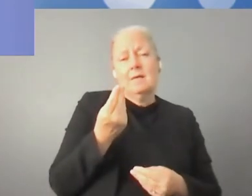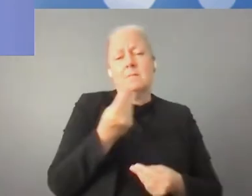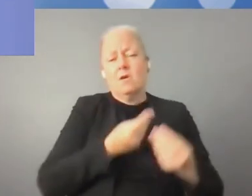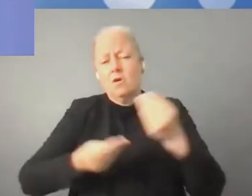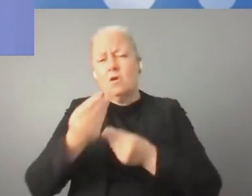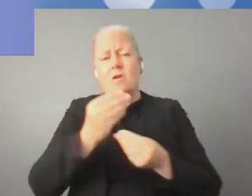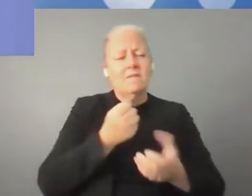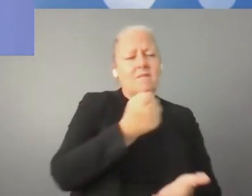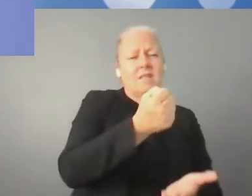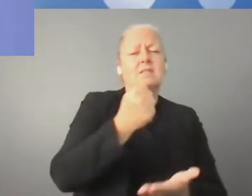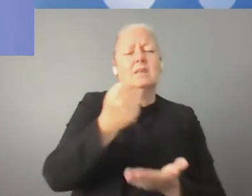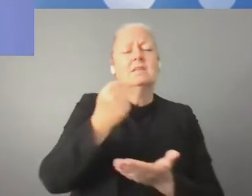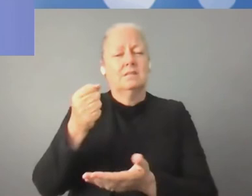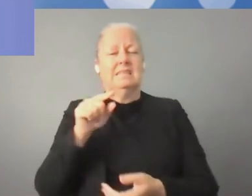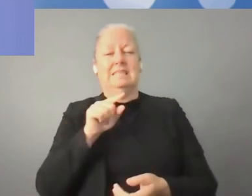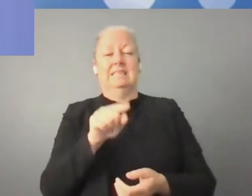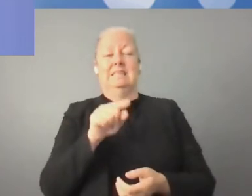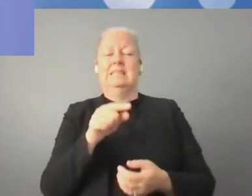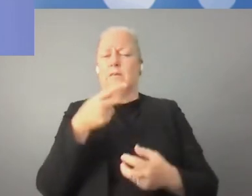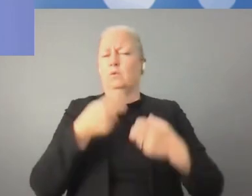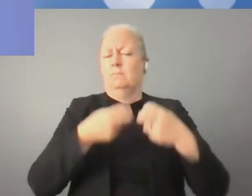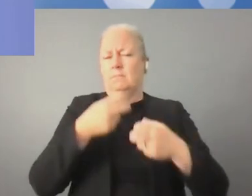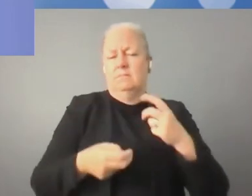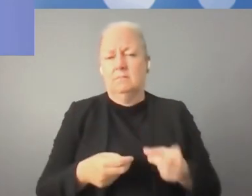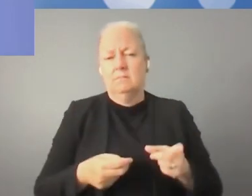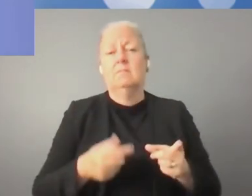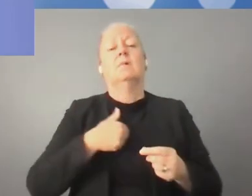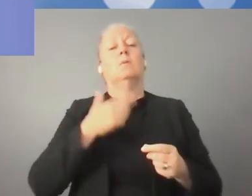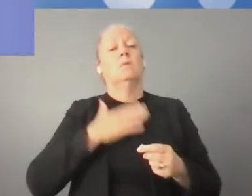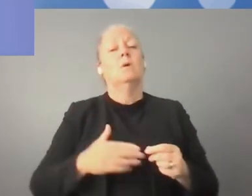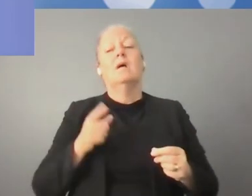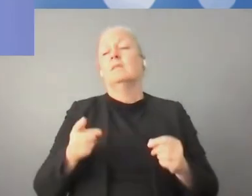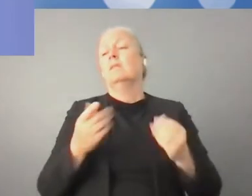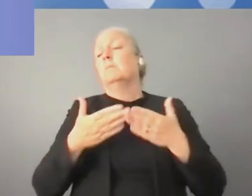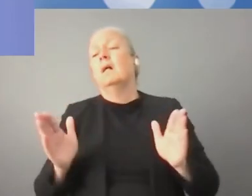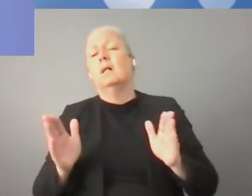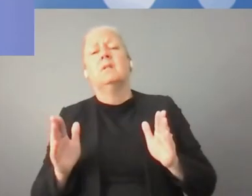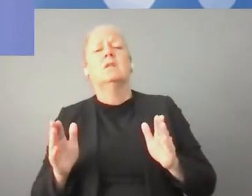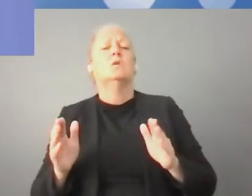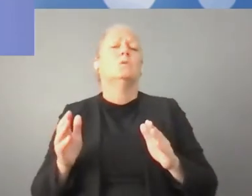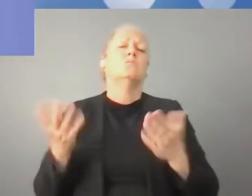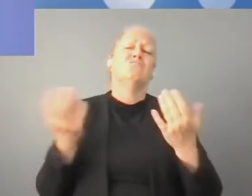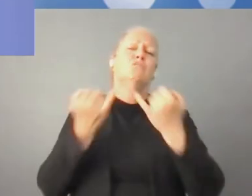públicas que apoyen este tipo de inversiones.